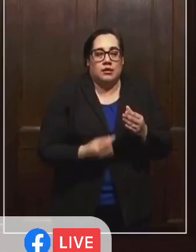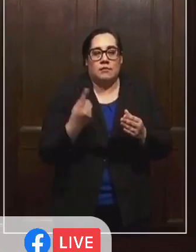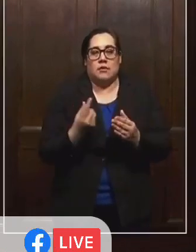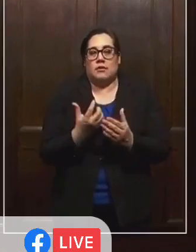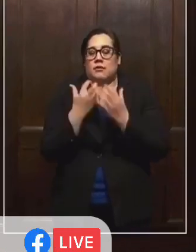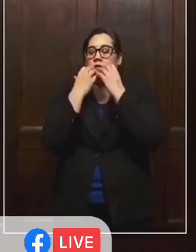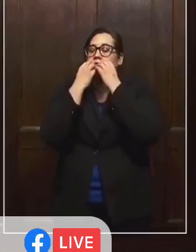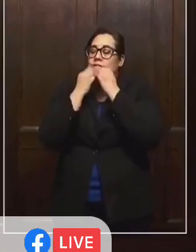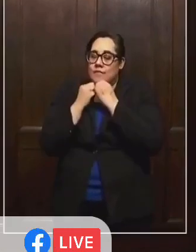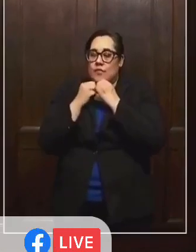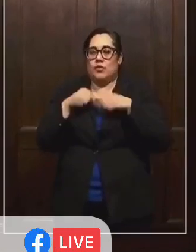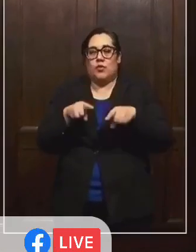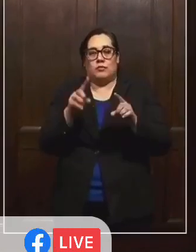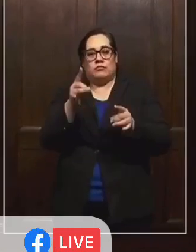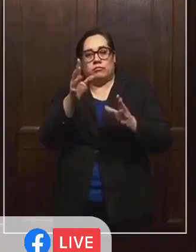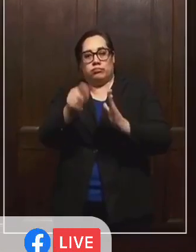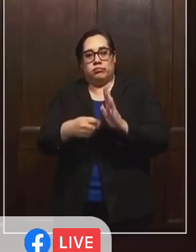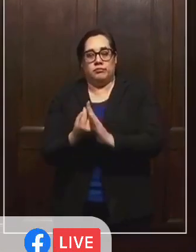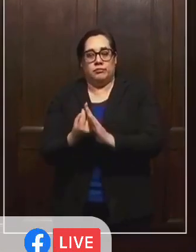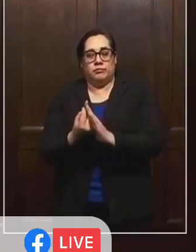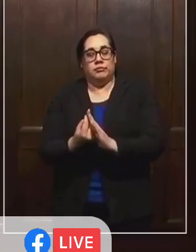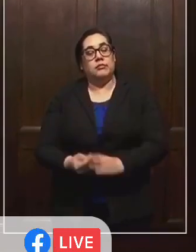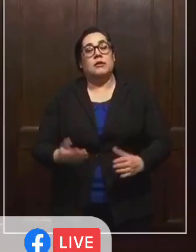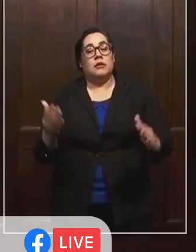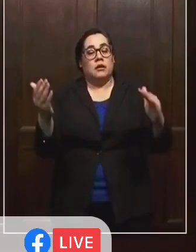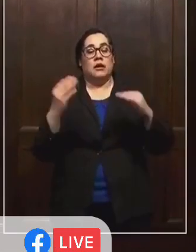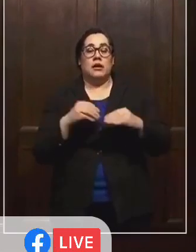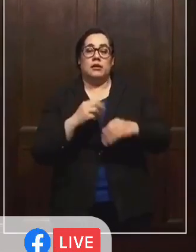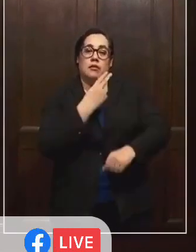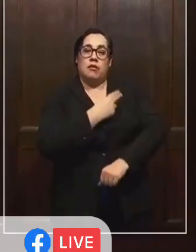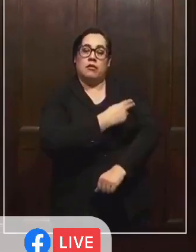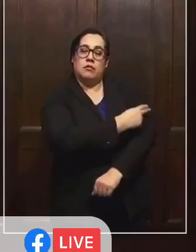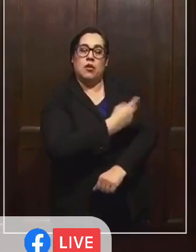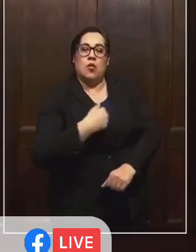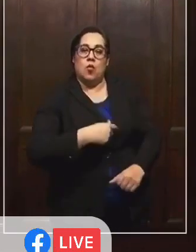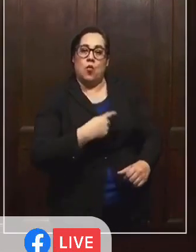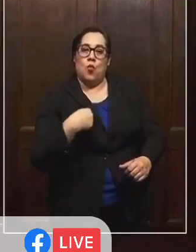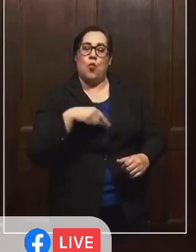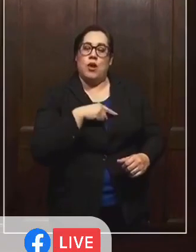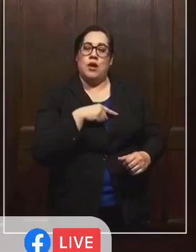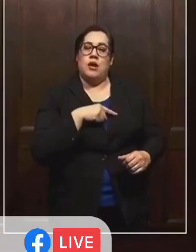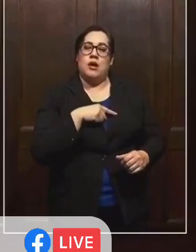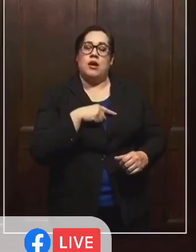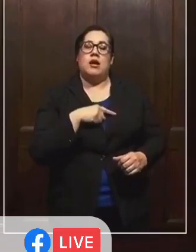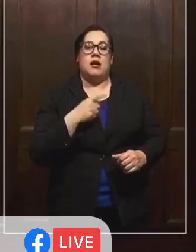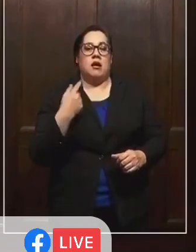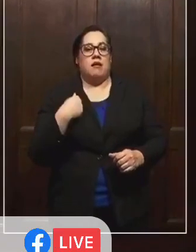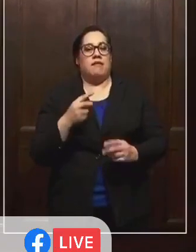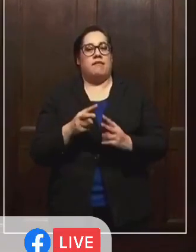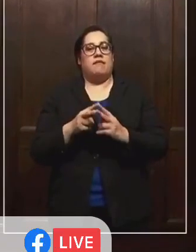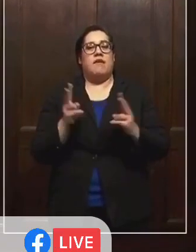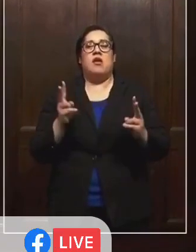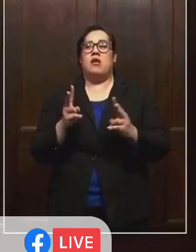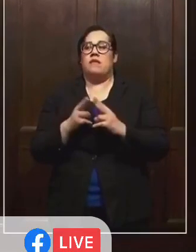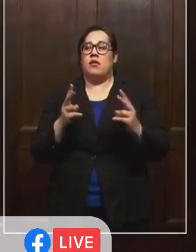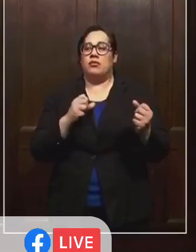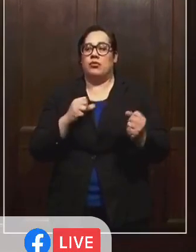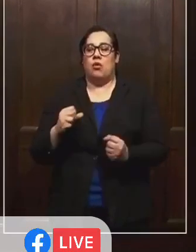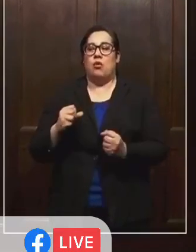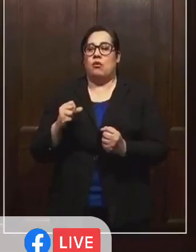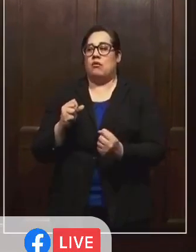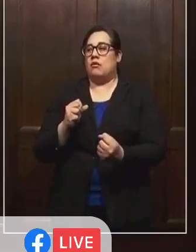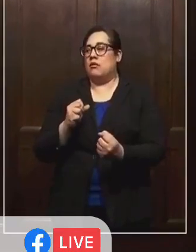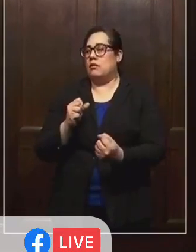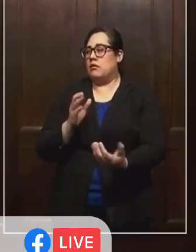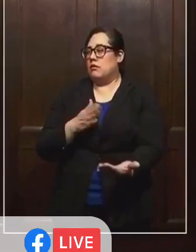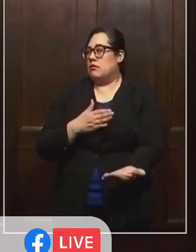En nuestros hospitales, nosotros nos quedamos muy, muy fuertes. Tenemos